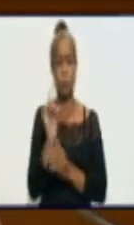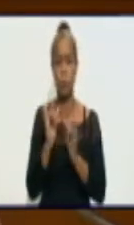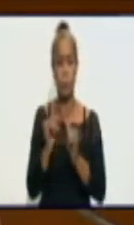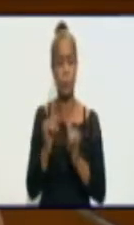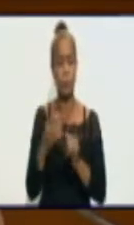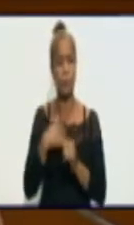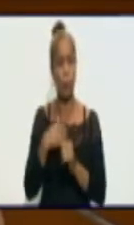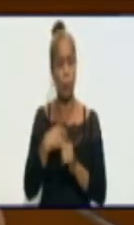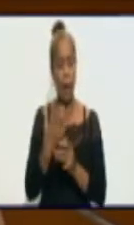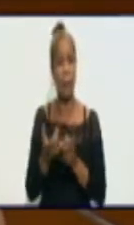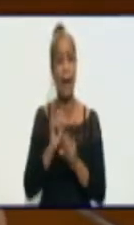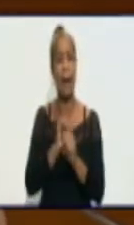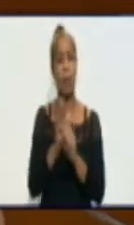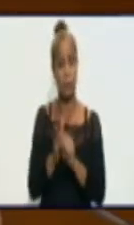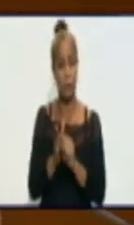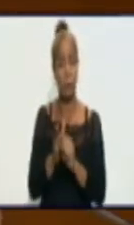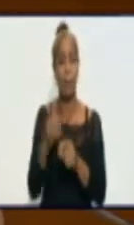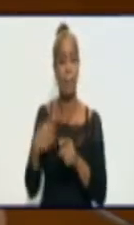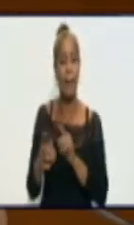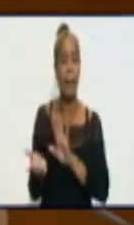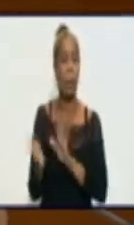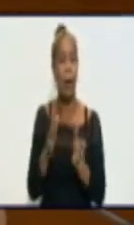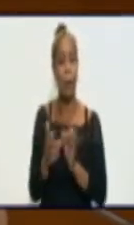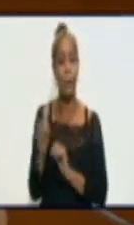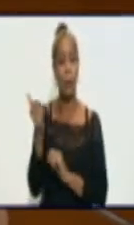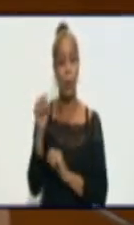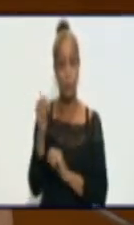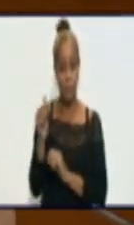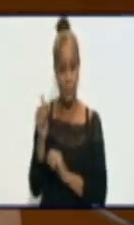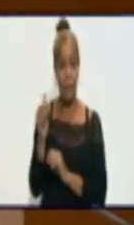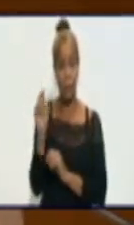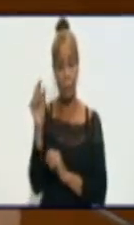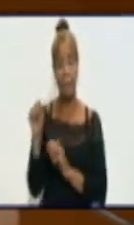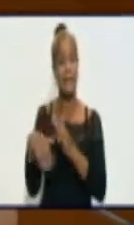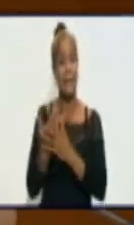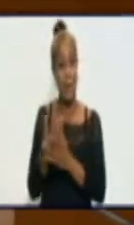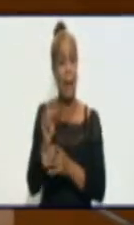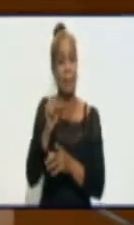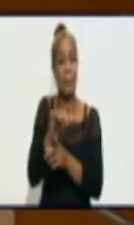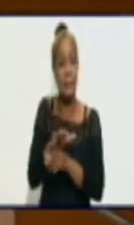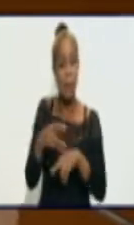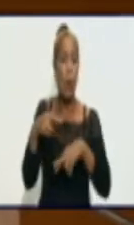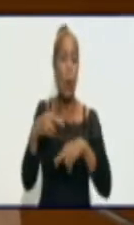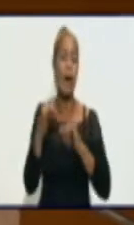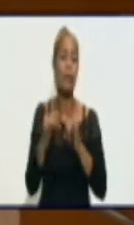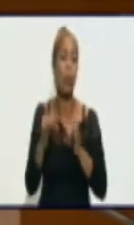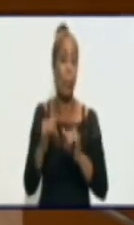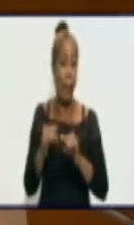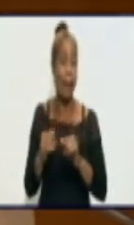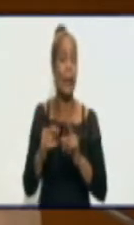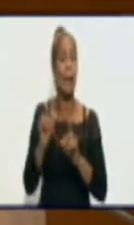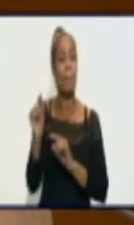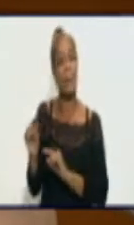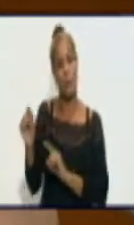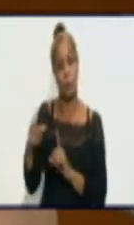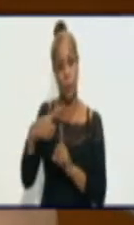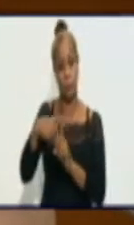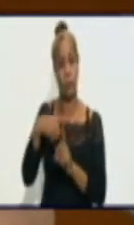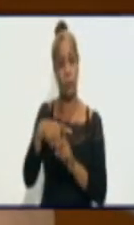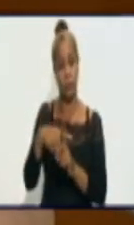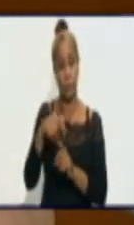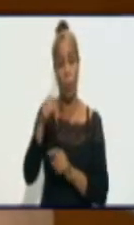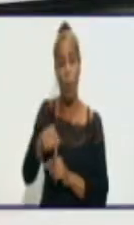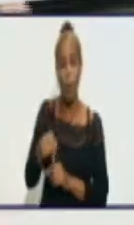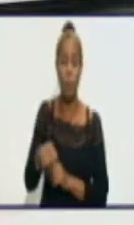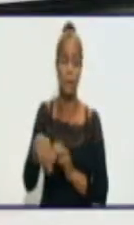cómo desde hace aproximadamente 10 días comenzó a presentar casos y ya se ha ido complicando y ya hoy está reportando 5 casos más.